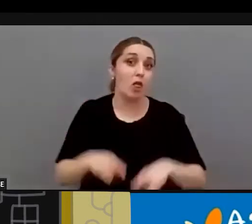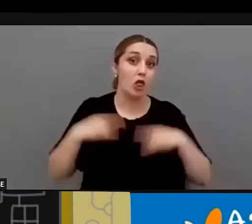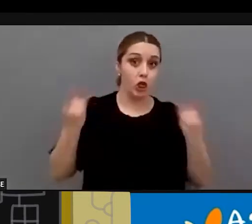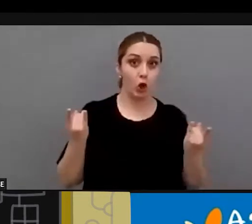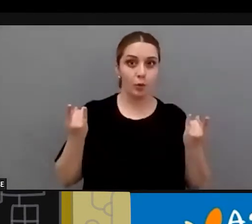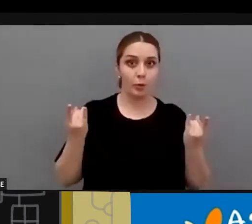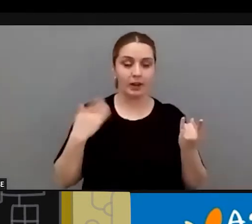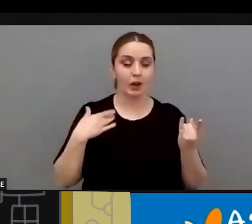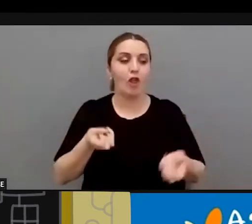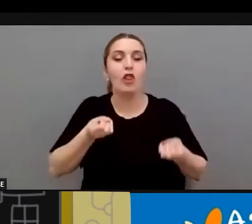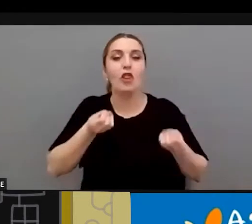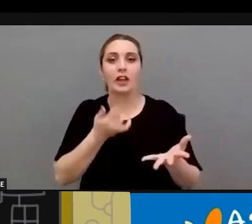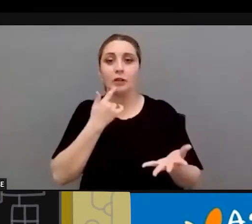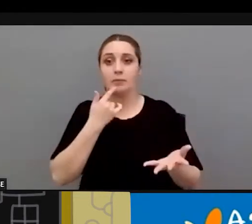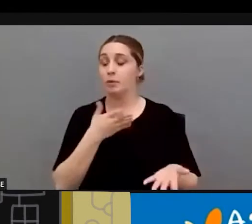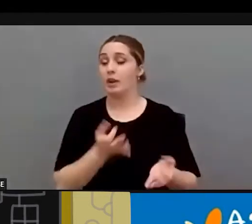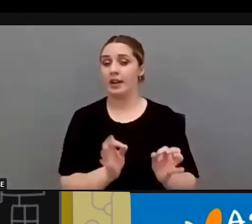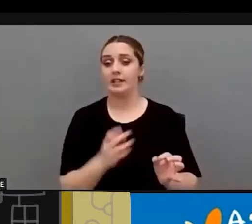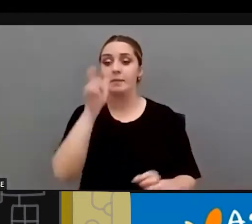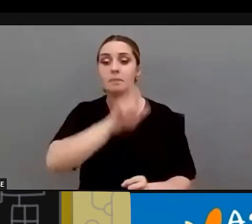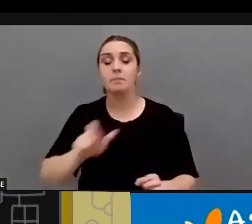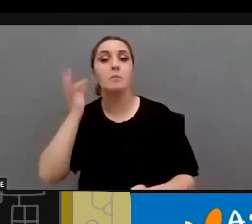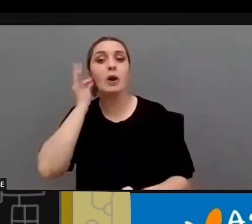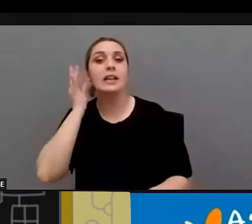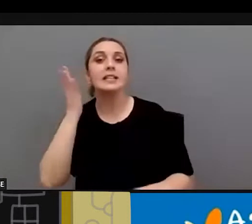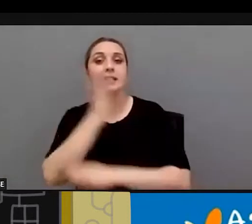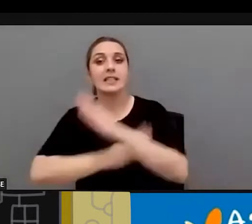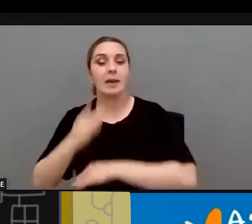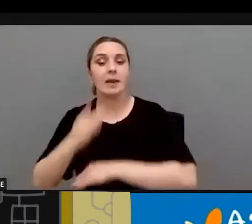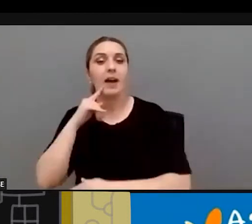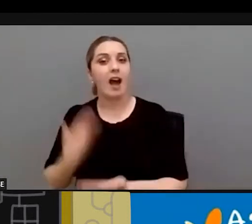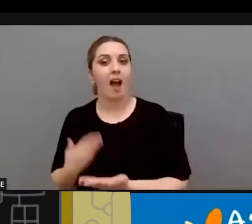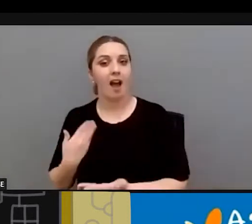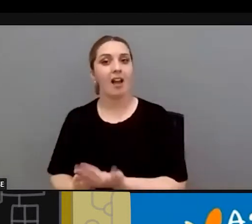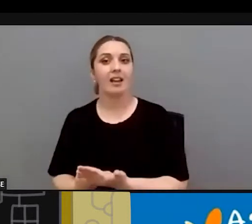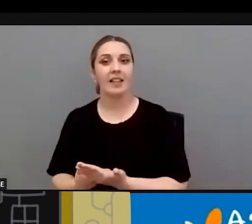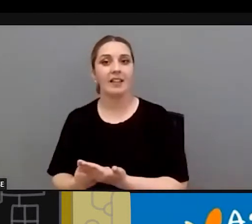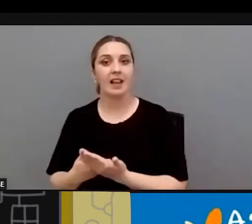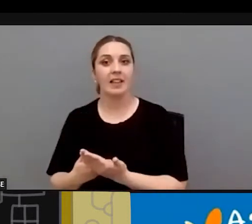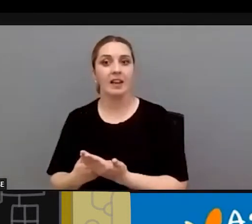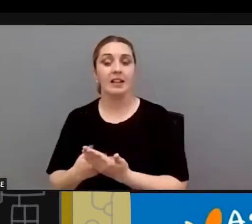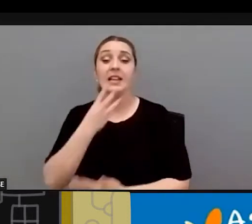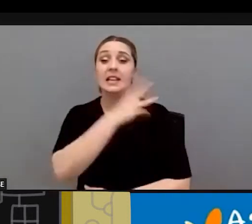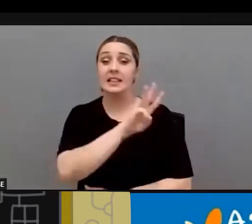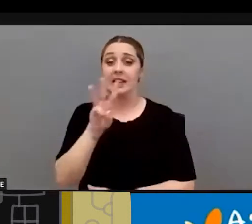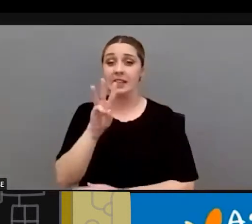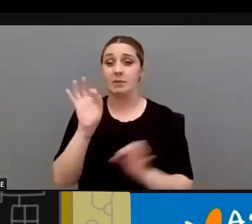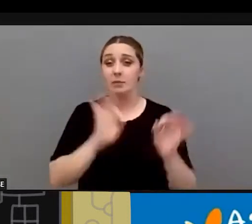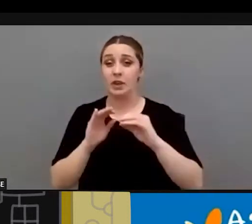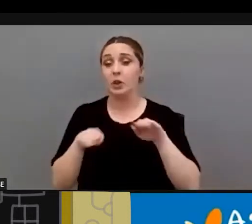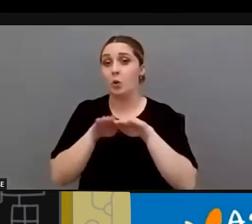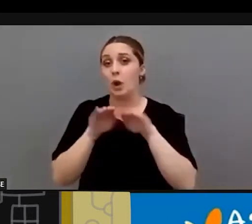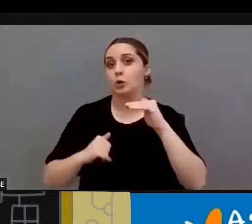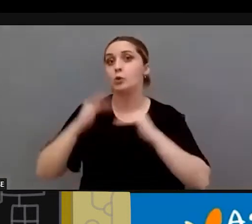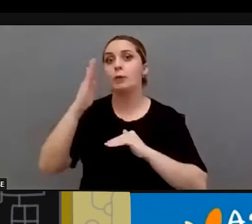el dato, ¿no? Que está eso en la mesa y es que las mujeres con discapacidad acreditada, igual o superior al 33%, han sufrido